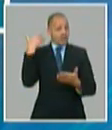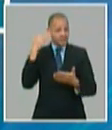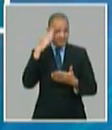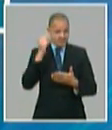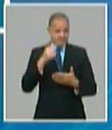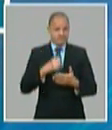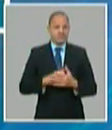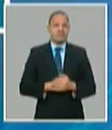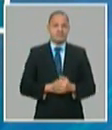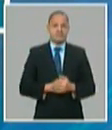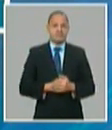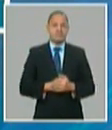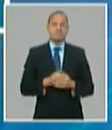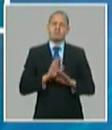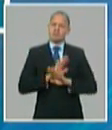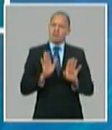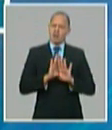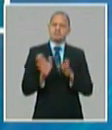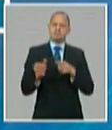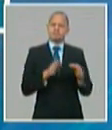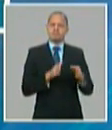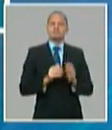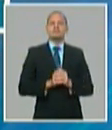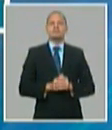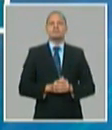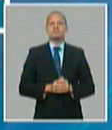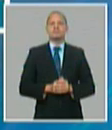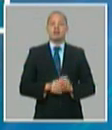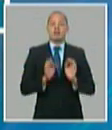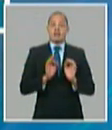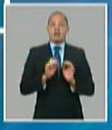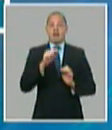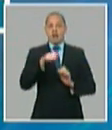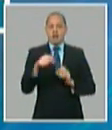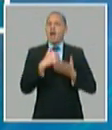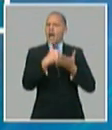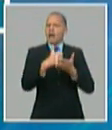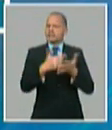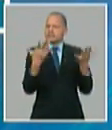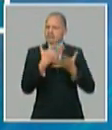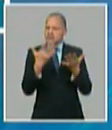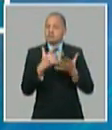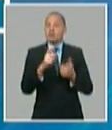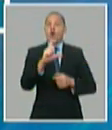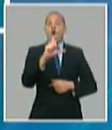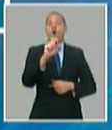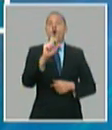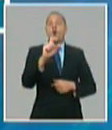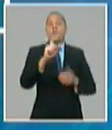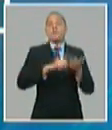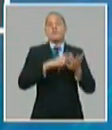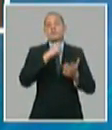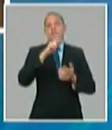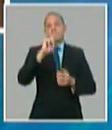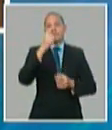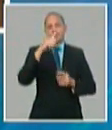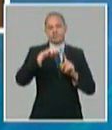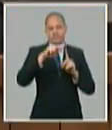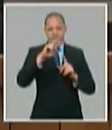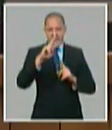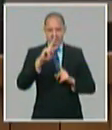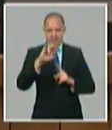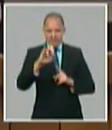bueno 12 millones de pasajeros se deben transportar por las cooperativas y los porteadores privados transportarán en el entorno del 37% con